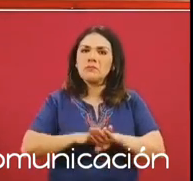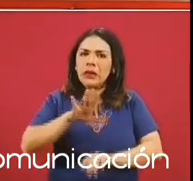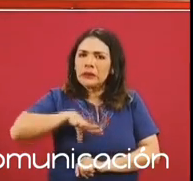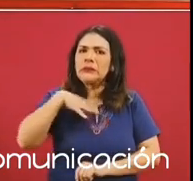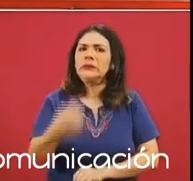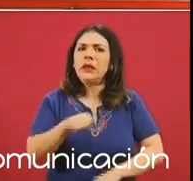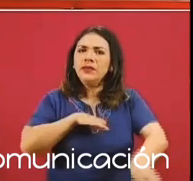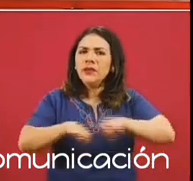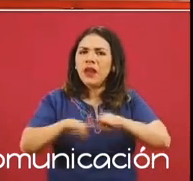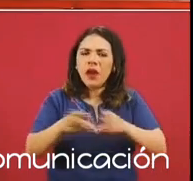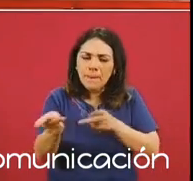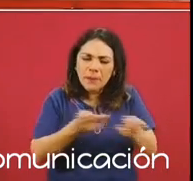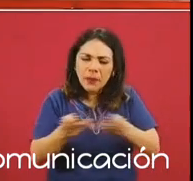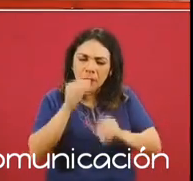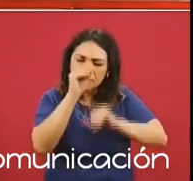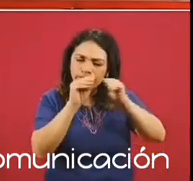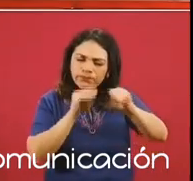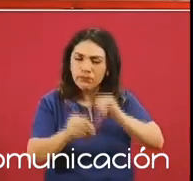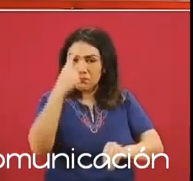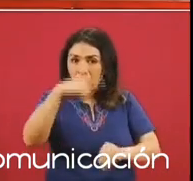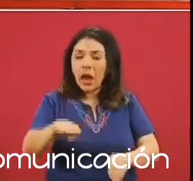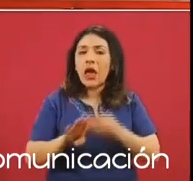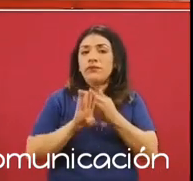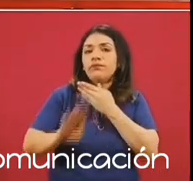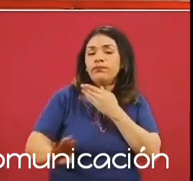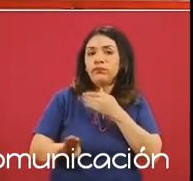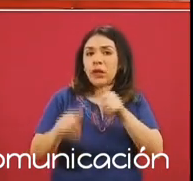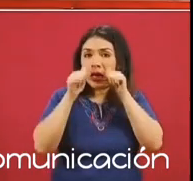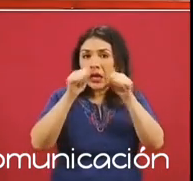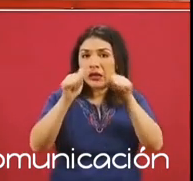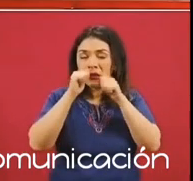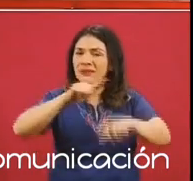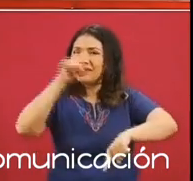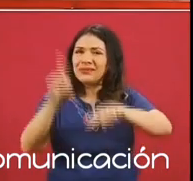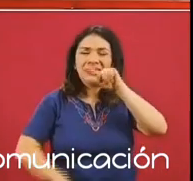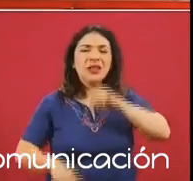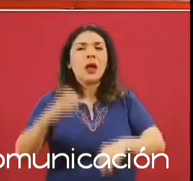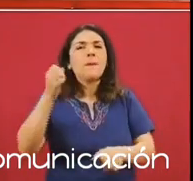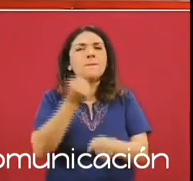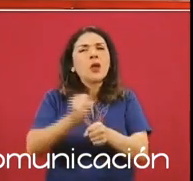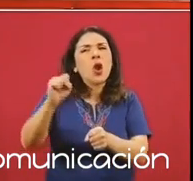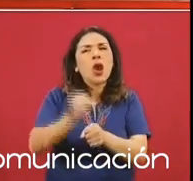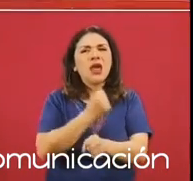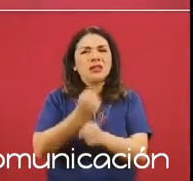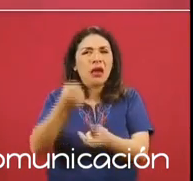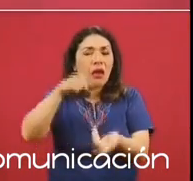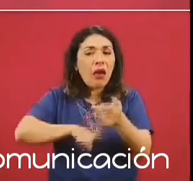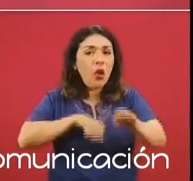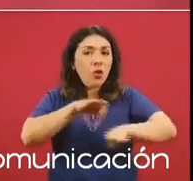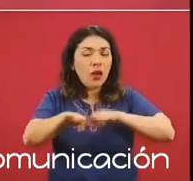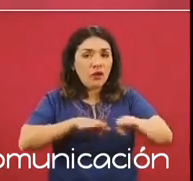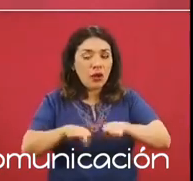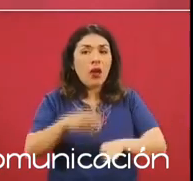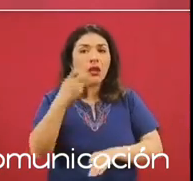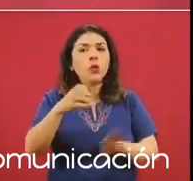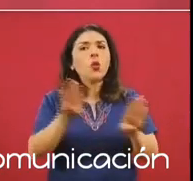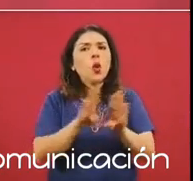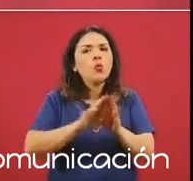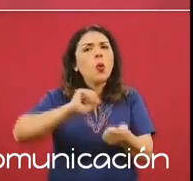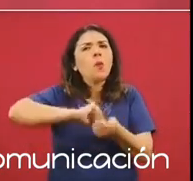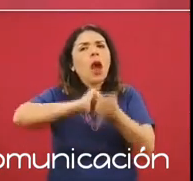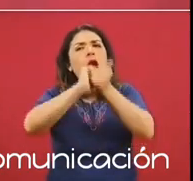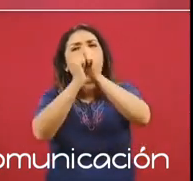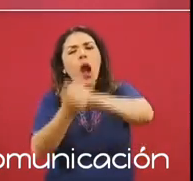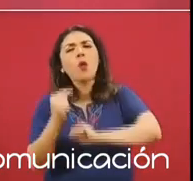un protocolo para la prevención, atención y erradicación de la violencia laboral, el paso a paso de cómo